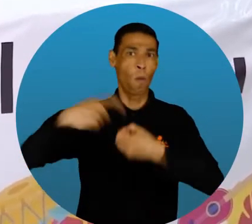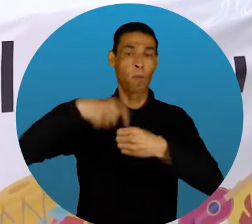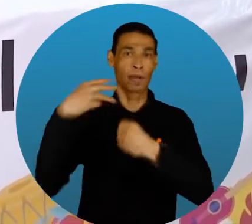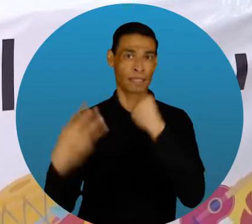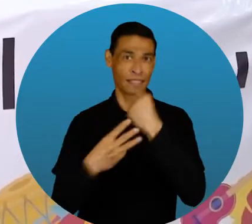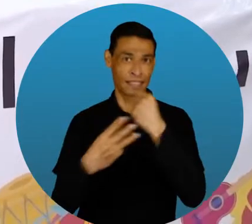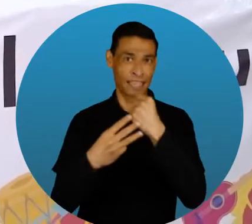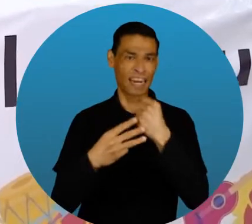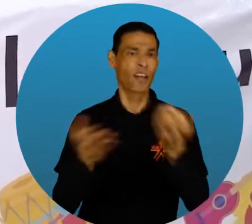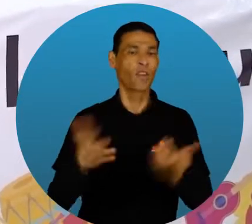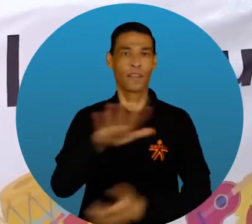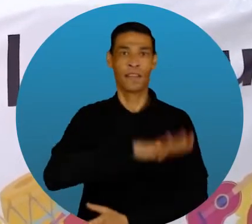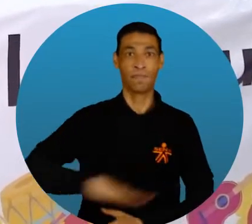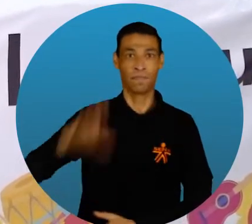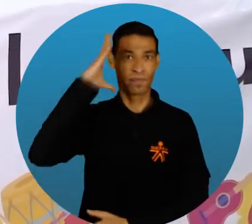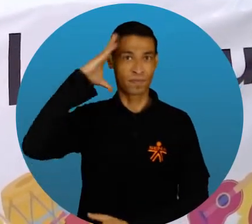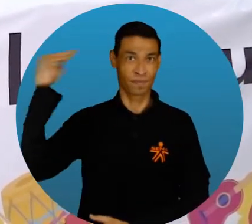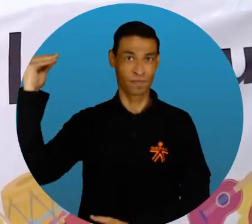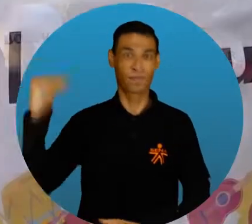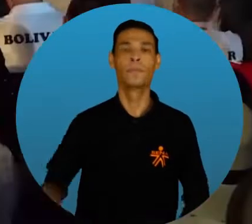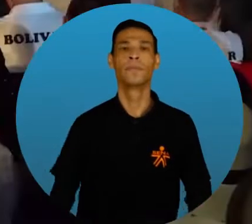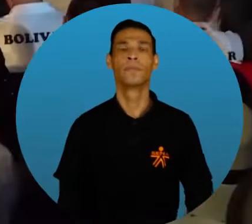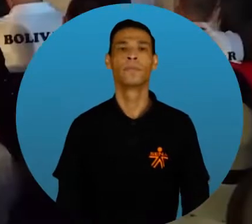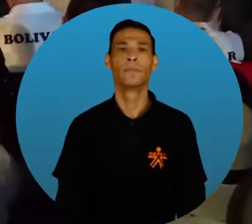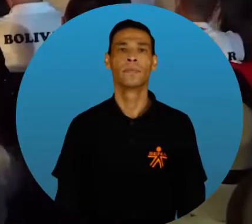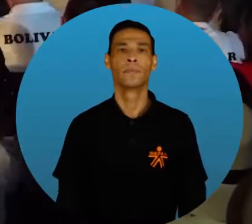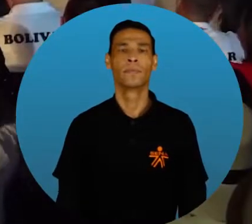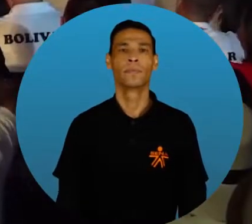realizó en el Departamento Encanto de Colombia El Quindío